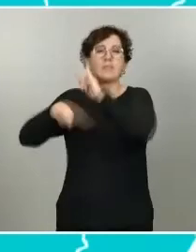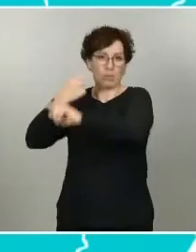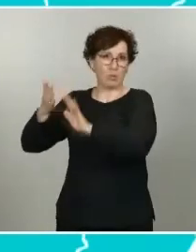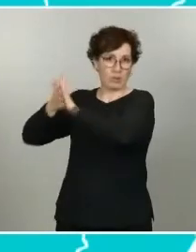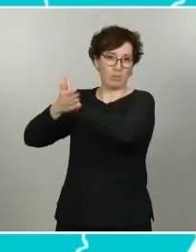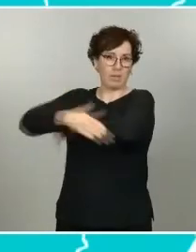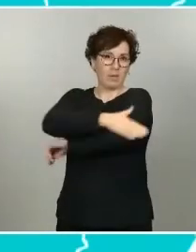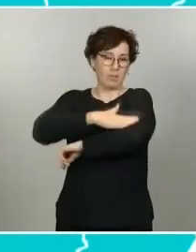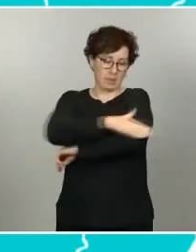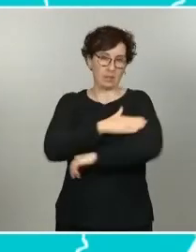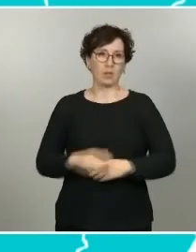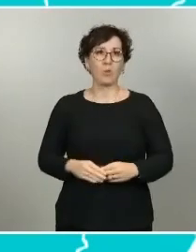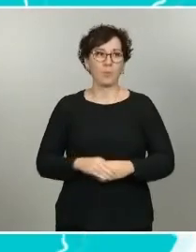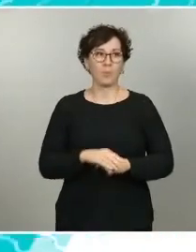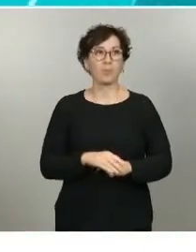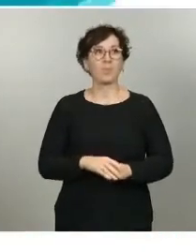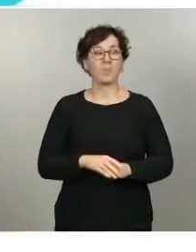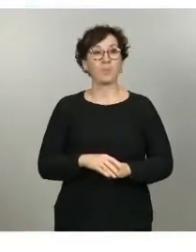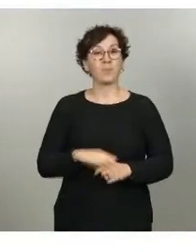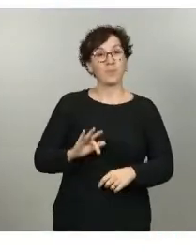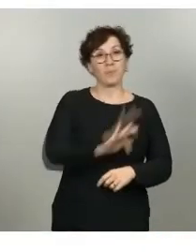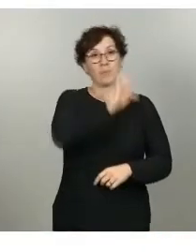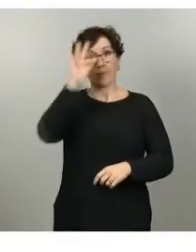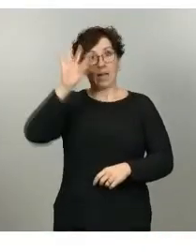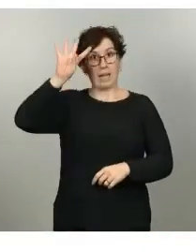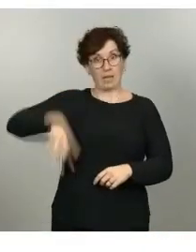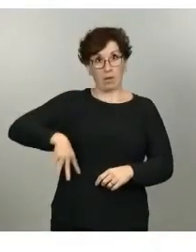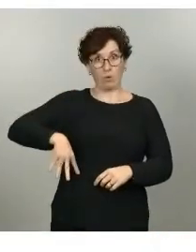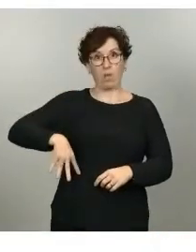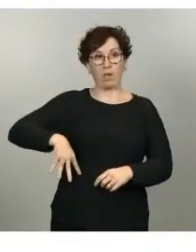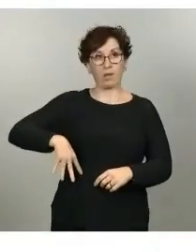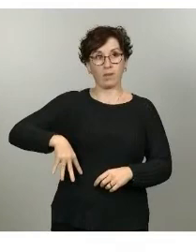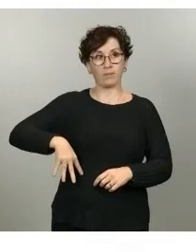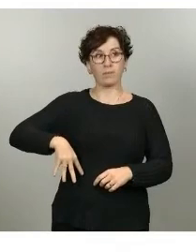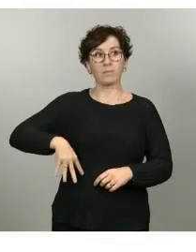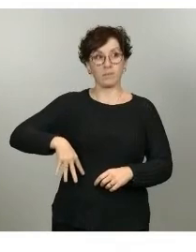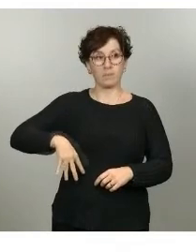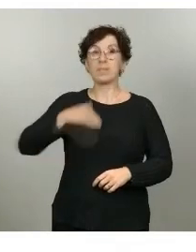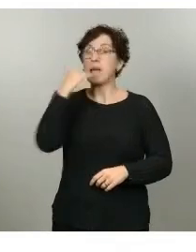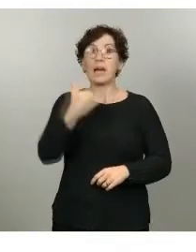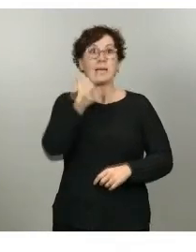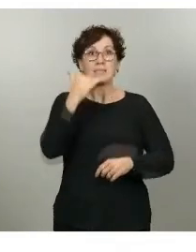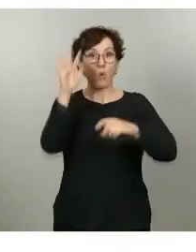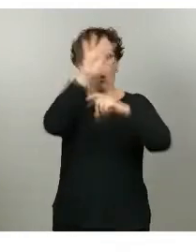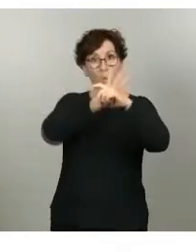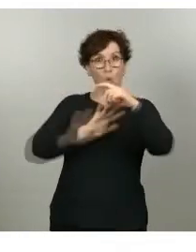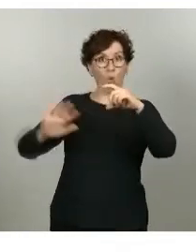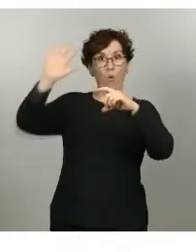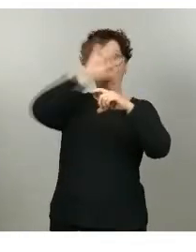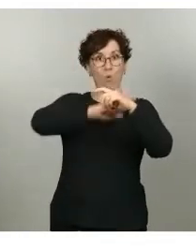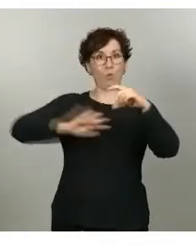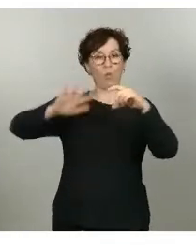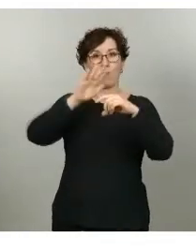De ahí podemos pasar a Cataluña, donde ya prácticamente toda la comunidad autónoma está en fase